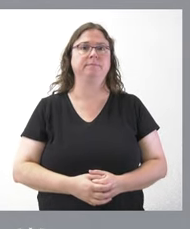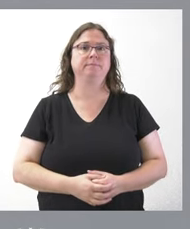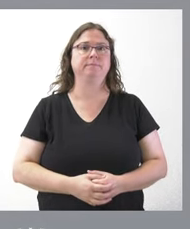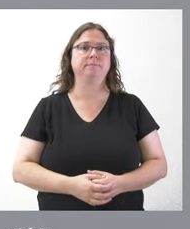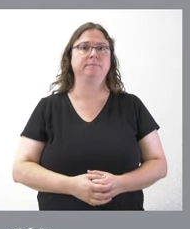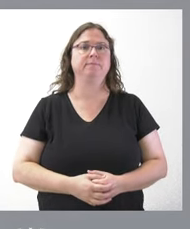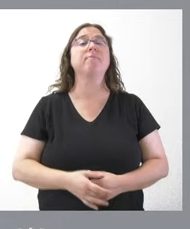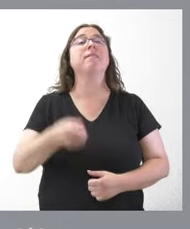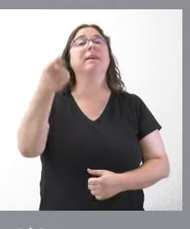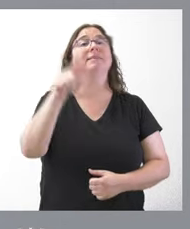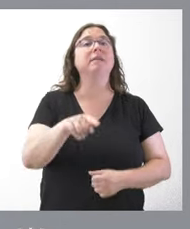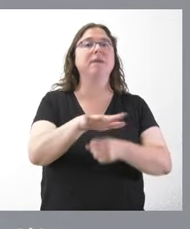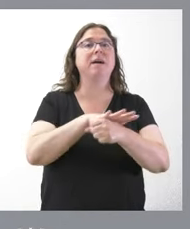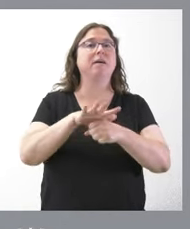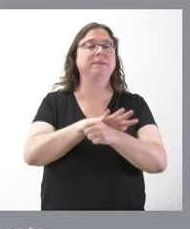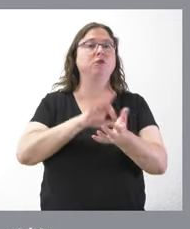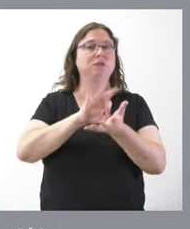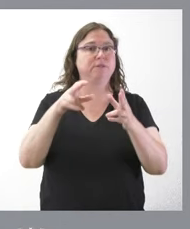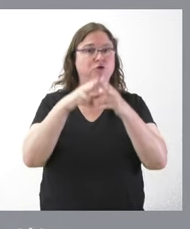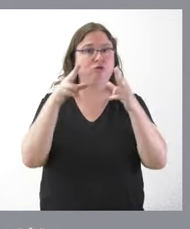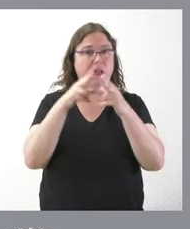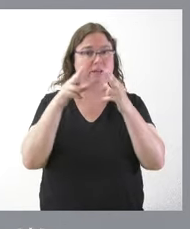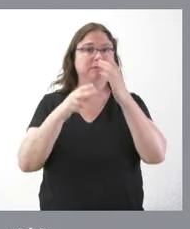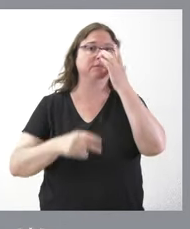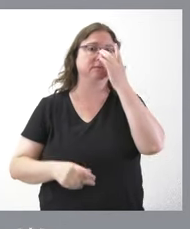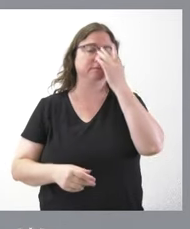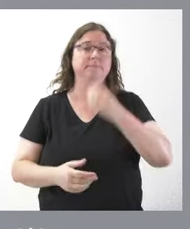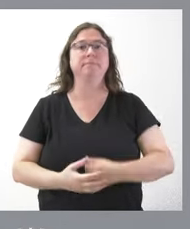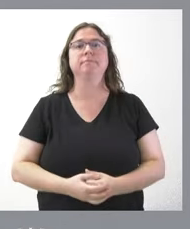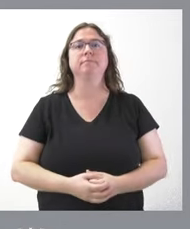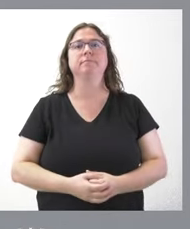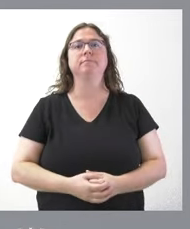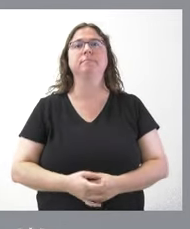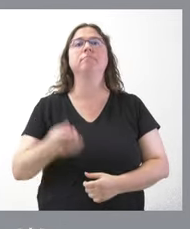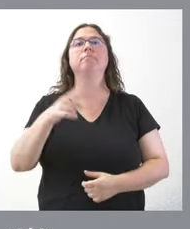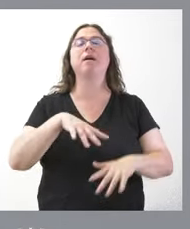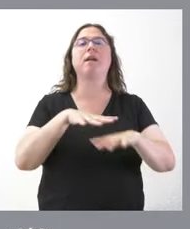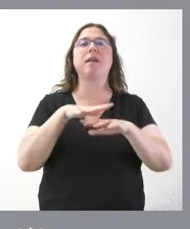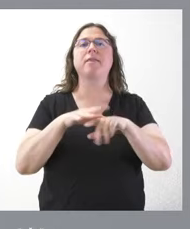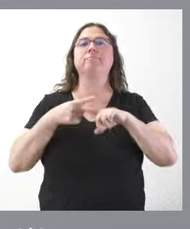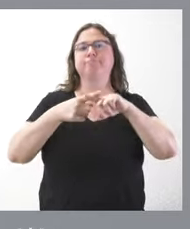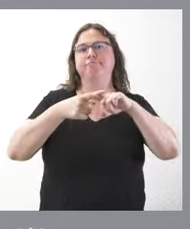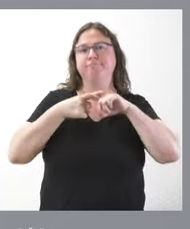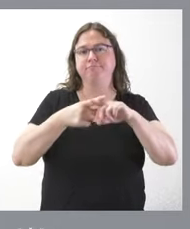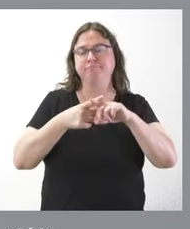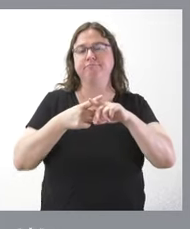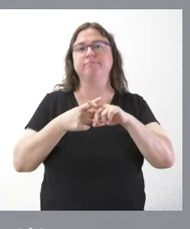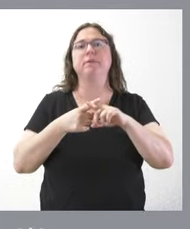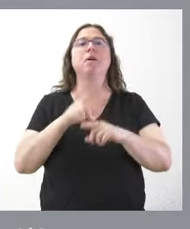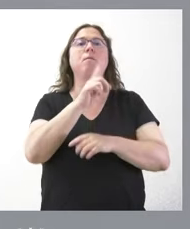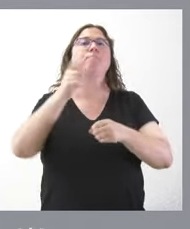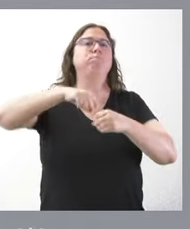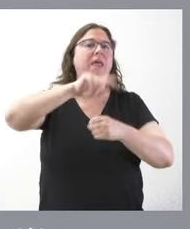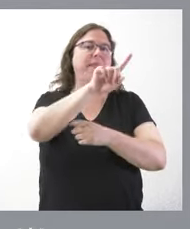También en el ámbito de los servicios sociales, se suman a la red de unidades de comparecencia sociosanitaria las once plazas